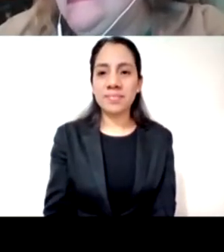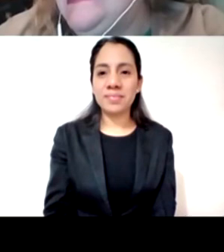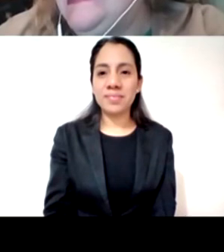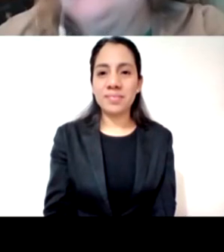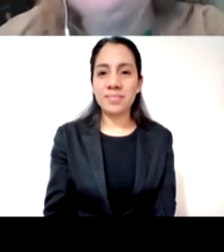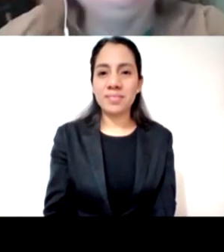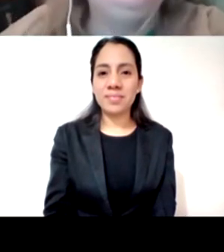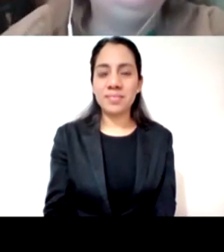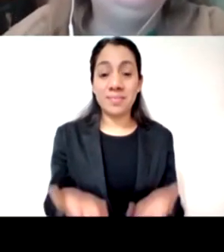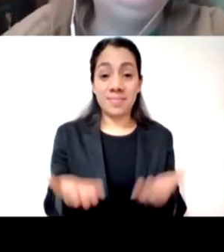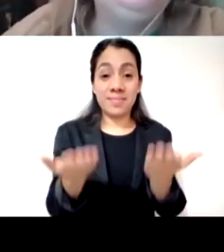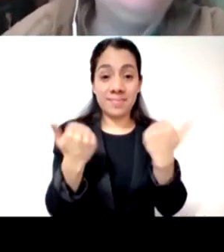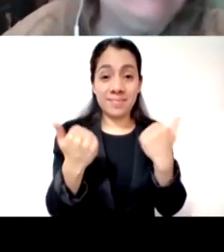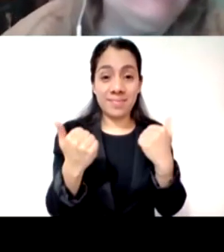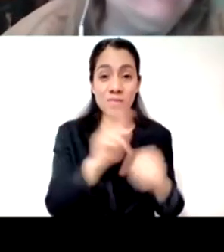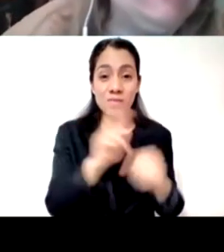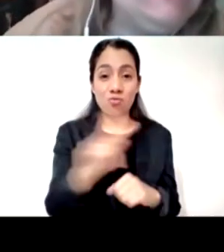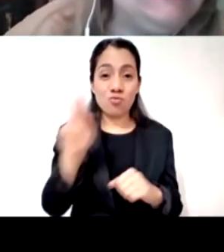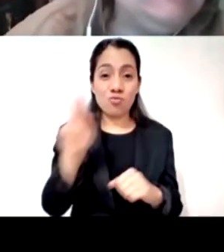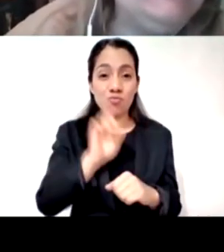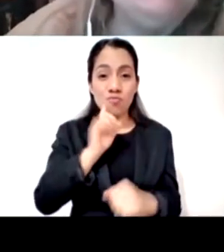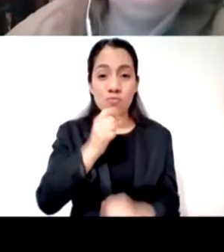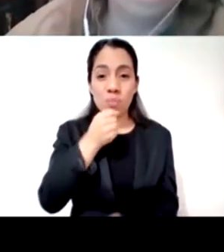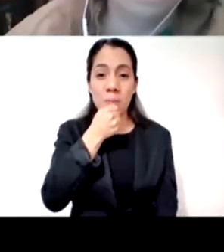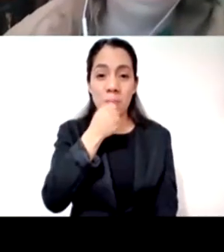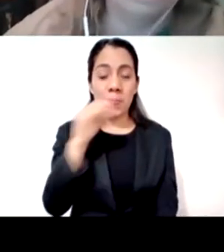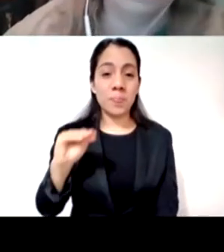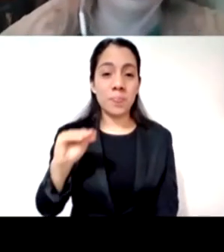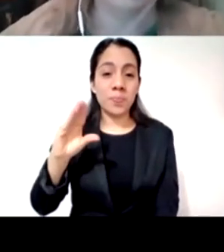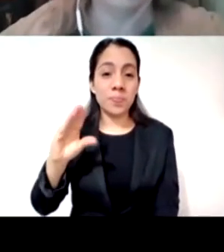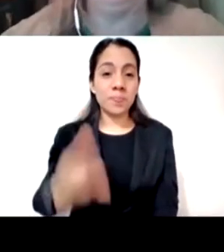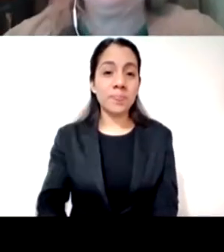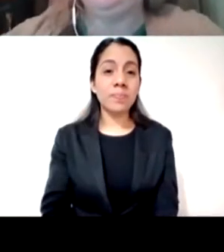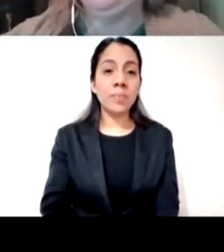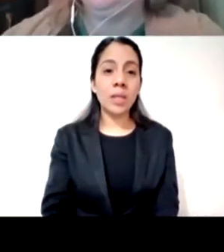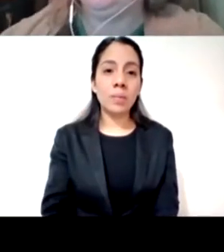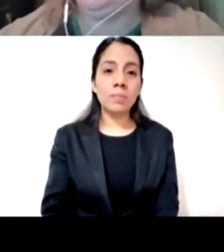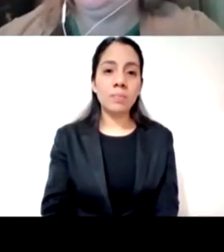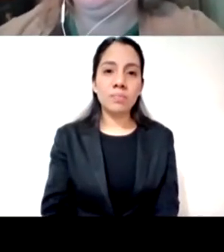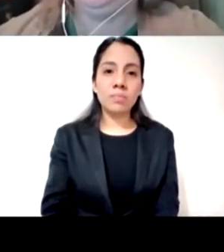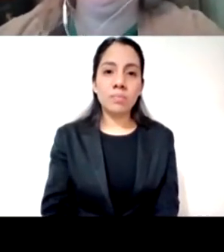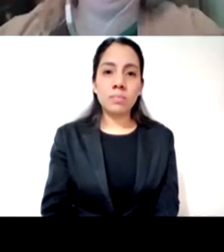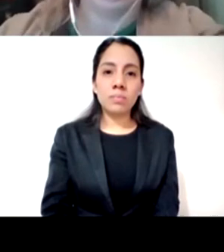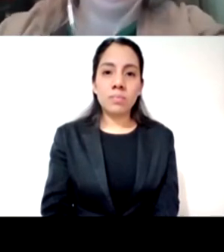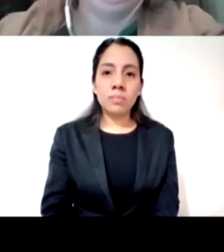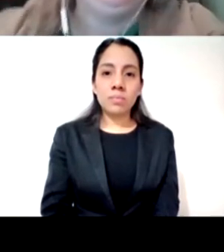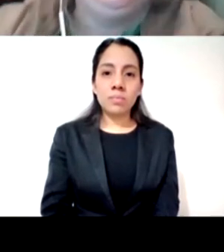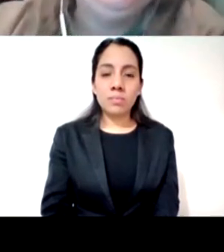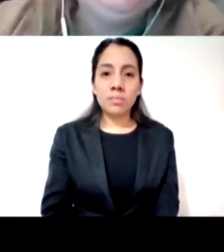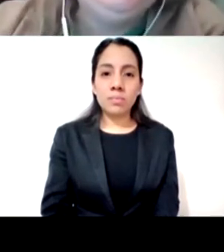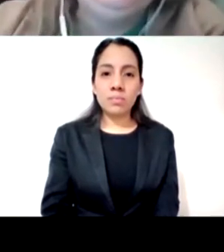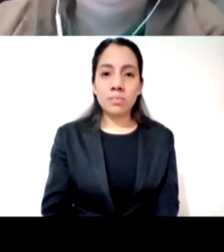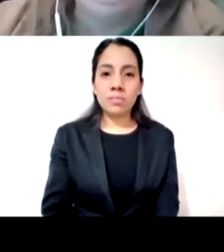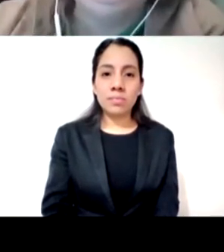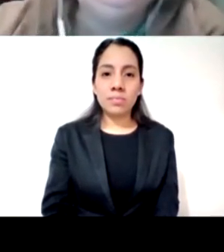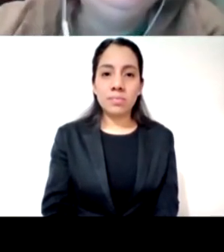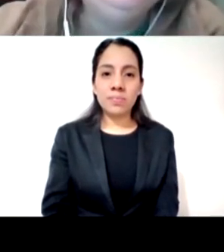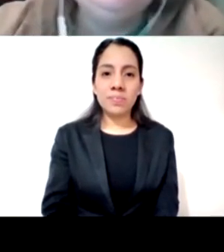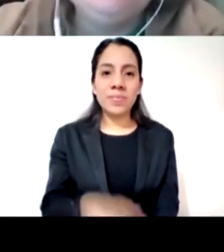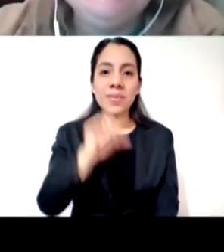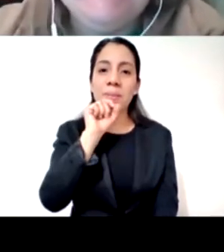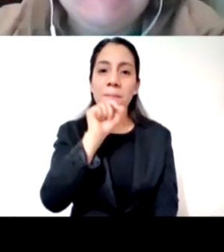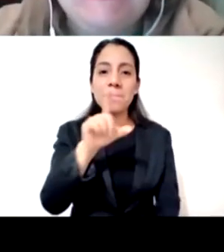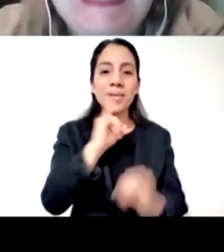venga abran todos sus micrófonos reina el tuyo está cerrado hasta me dan ganas de abrirle a nuestras intérpretes su